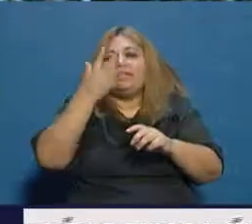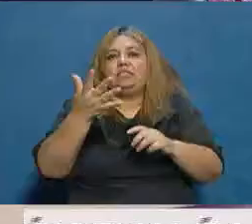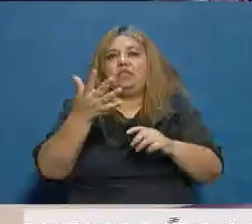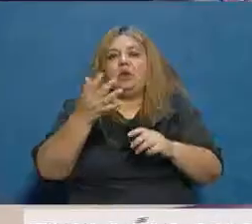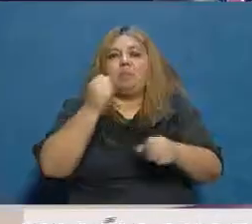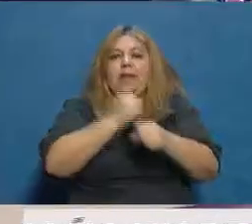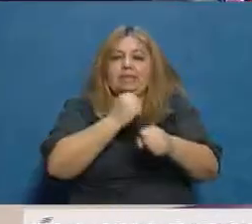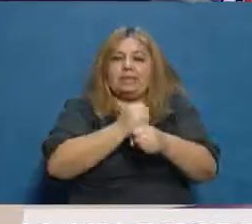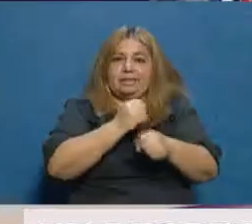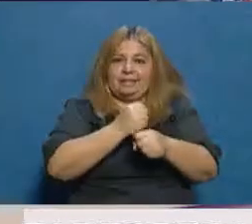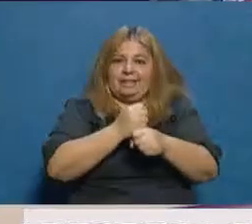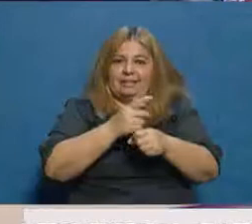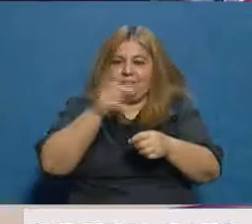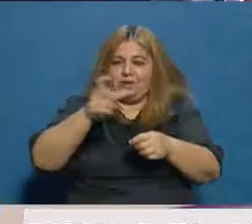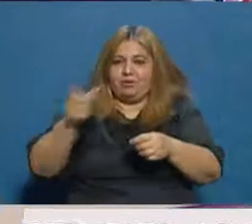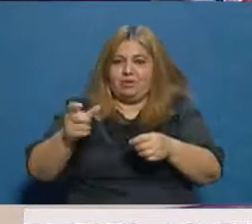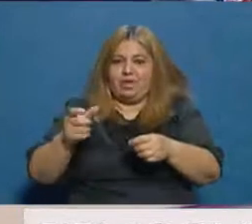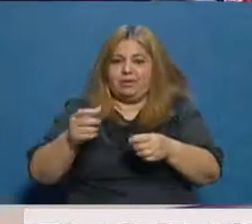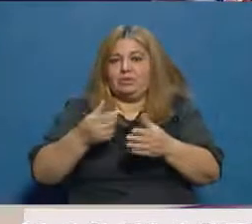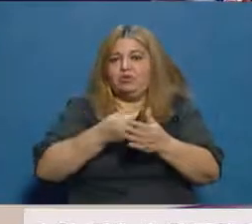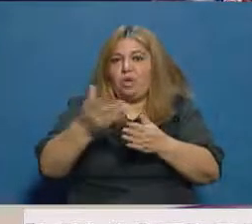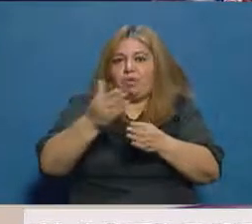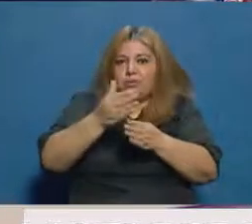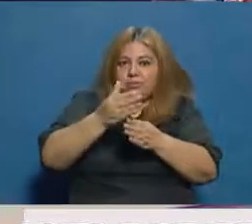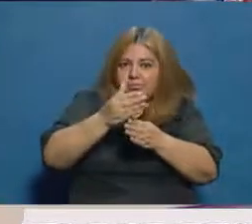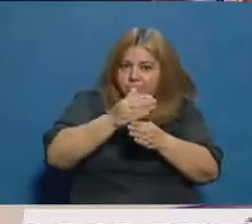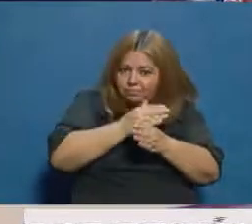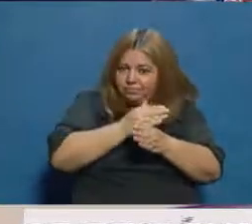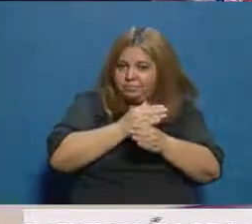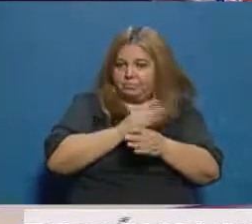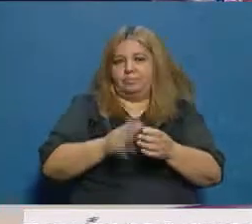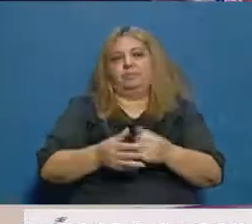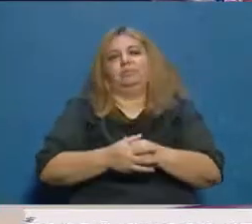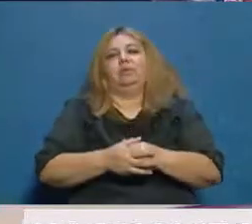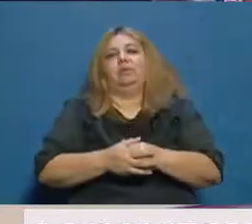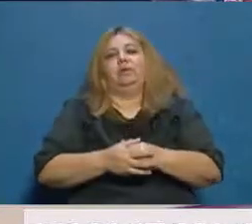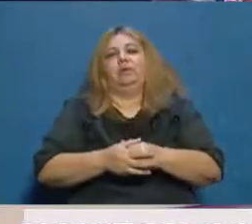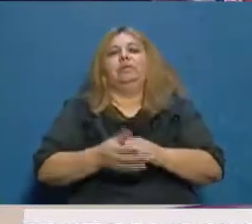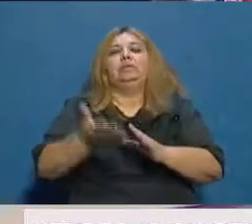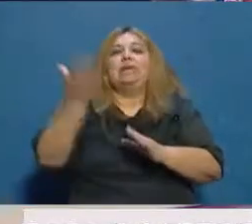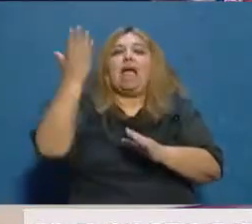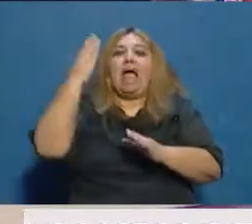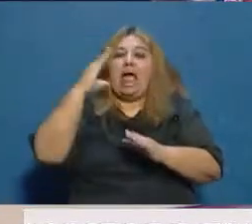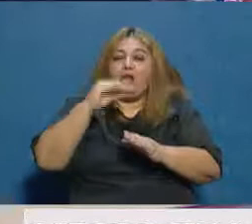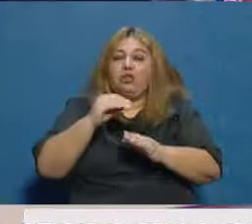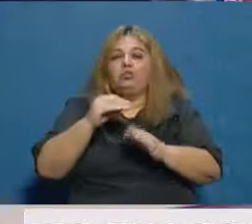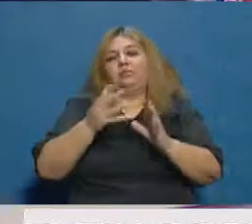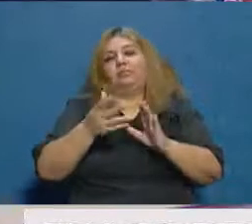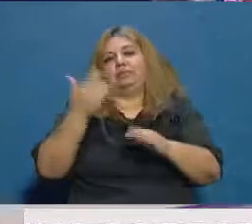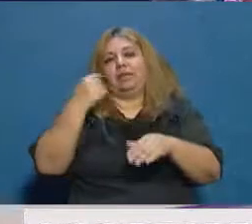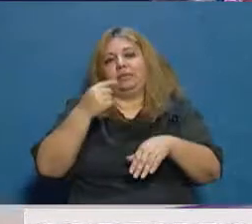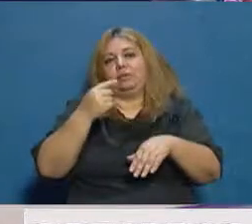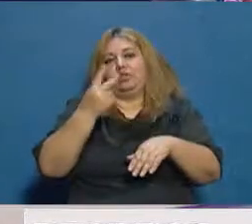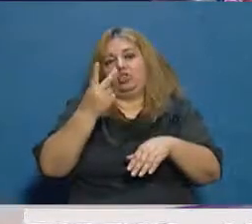suspendidos, Eva. Bien, se ha firmado en la noche de ayer y también en las últimas 48